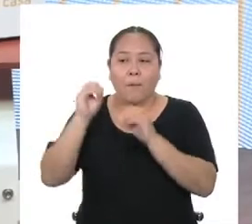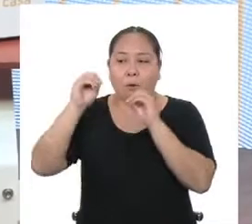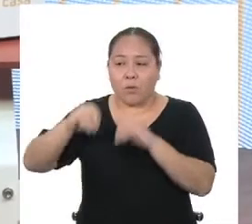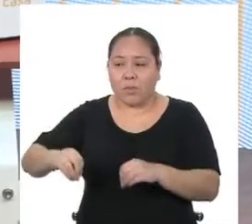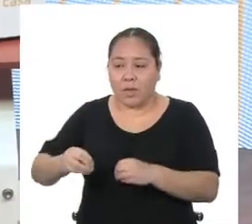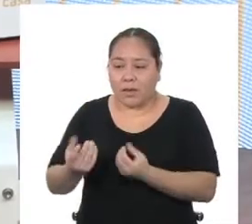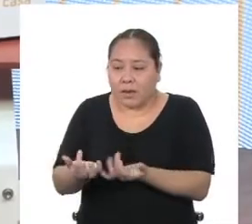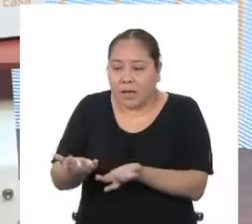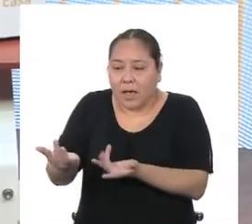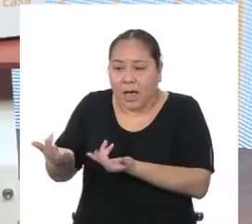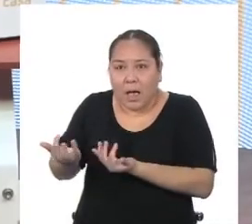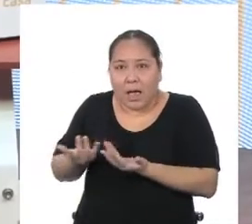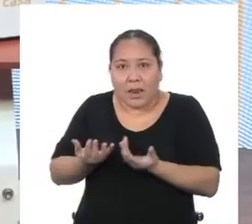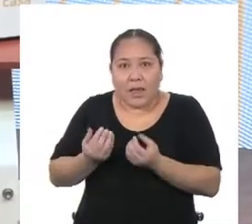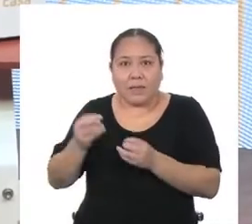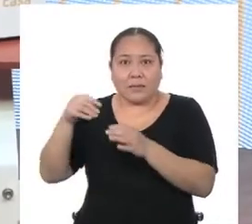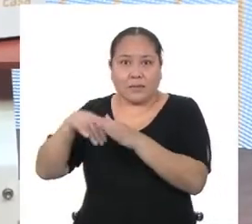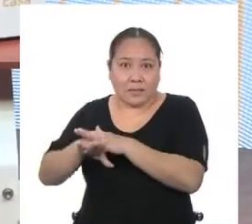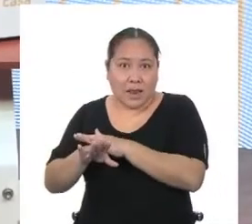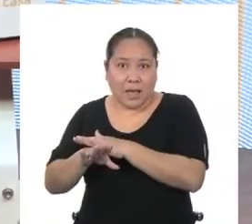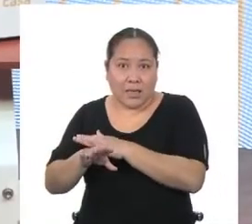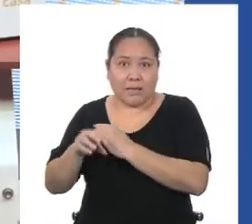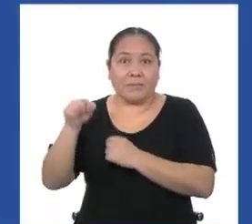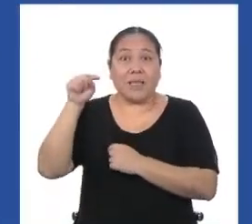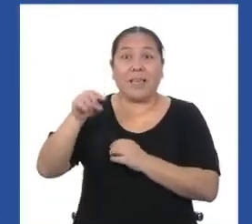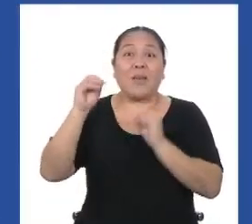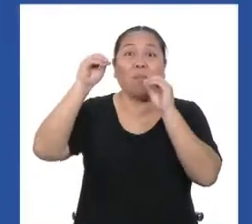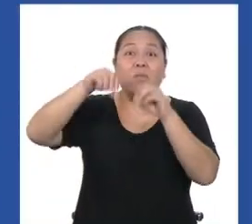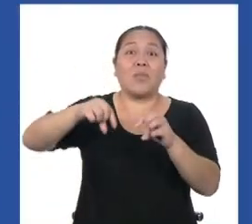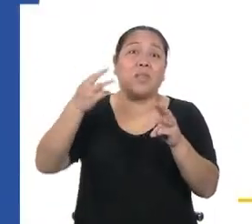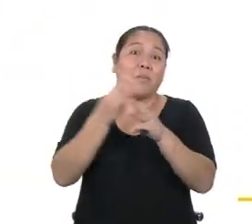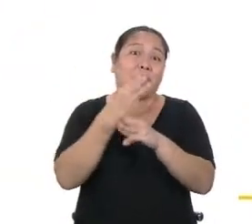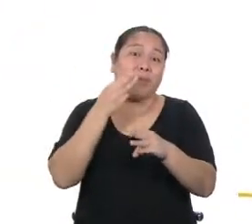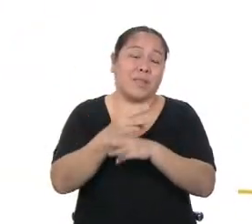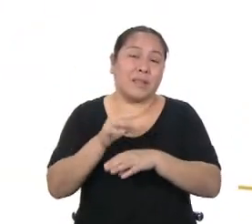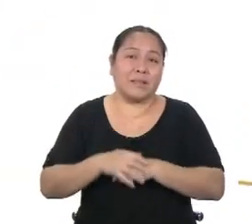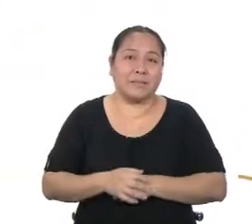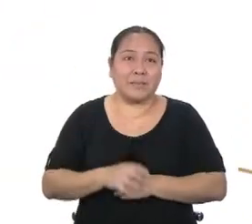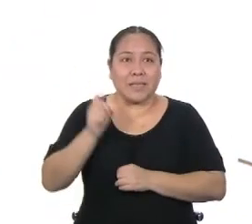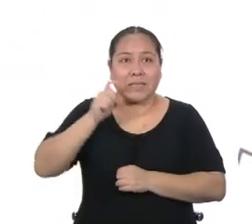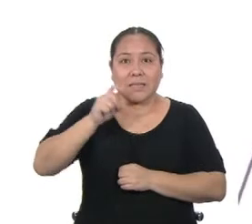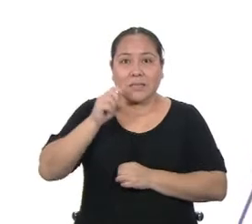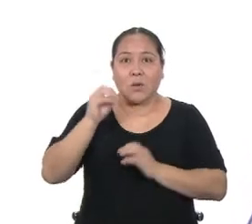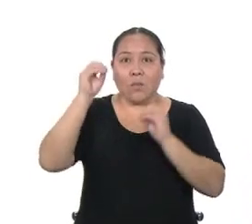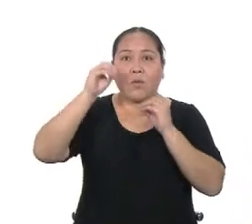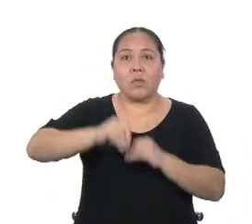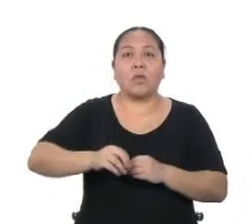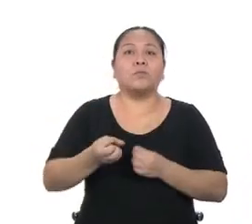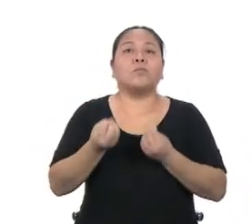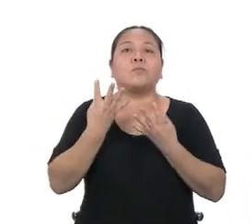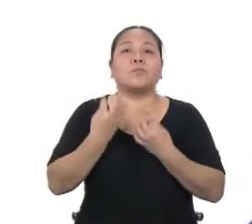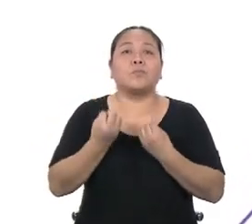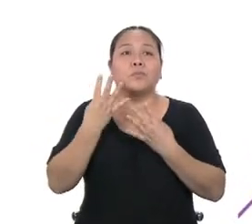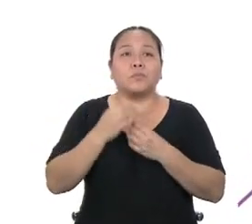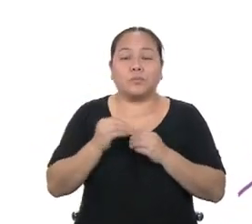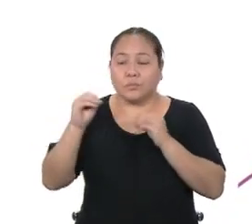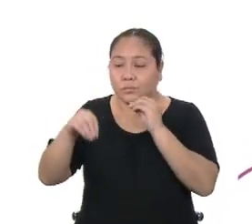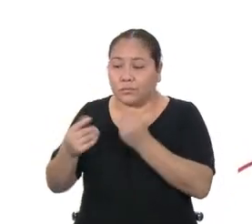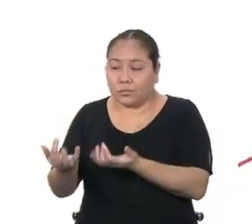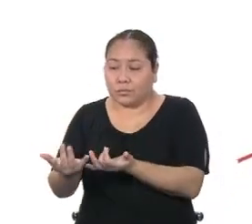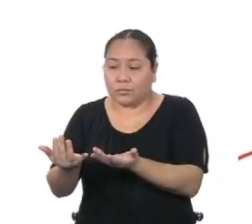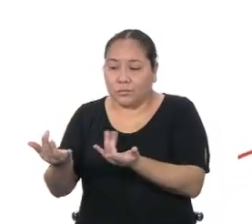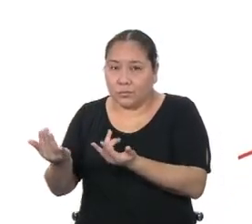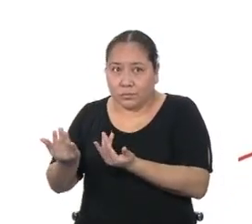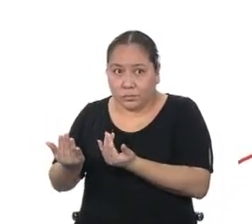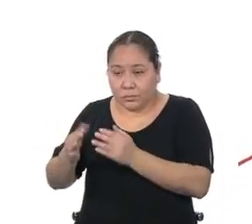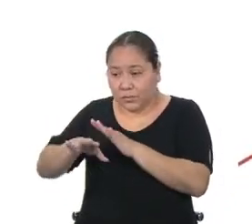cancha y en la entrada. Y aquí es donde entran las matemáticas. Tengo que presupuestar cuánto costará instalar grasa en la cancha y en